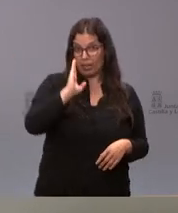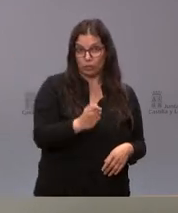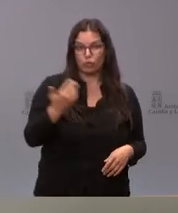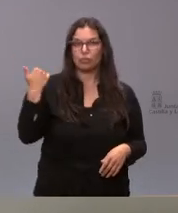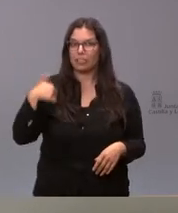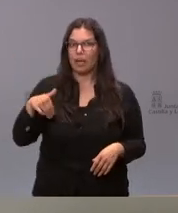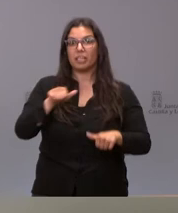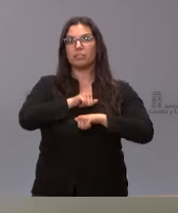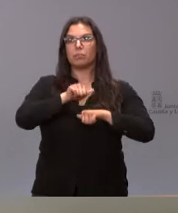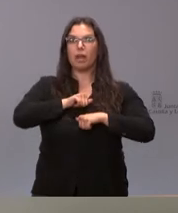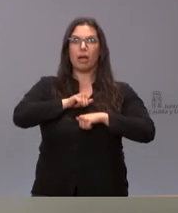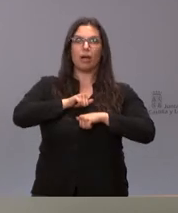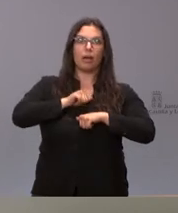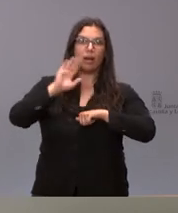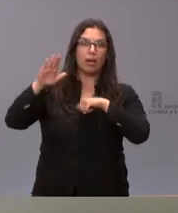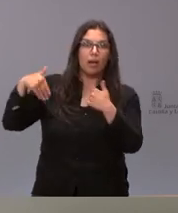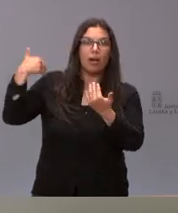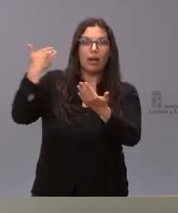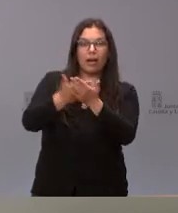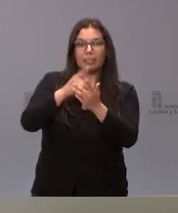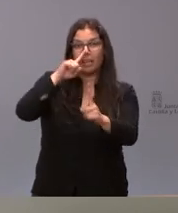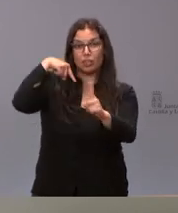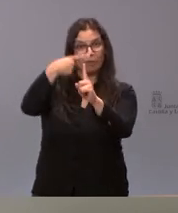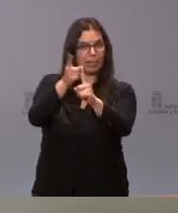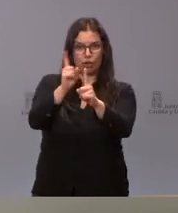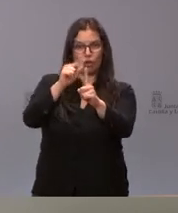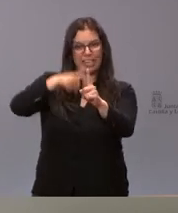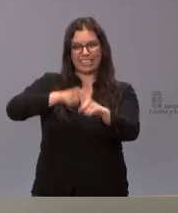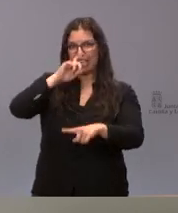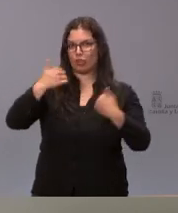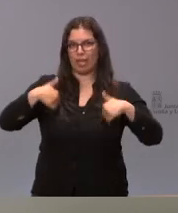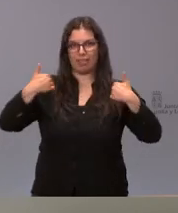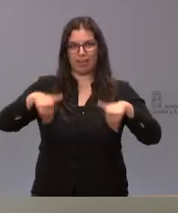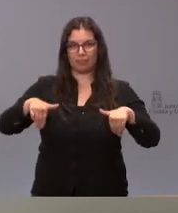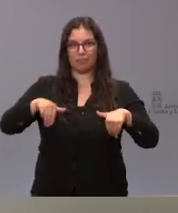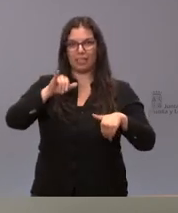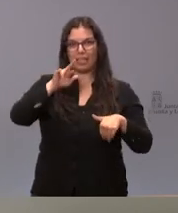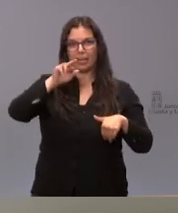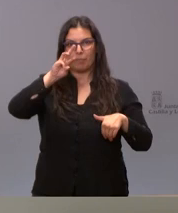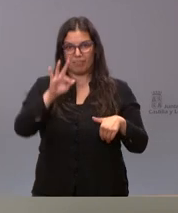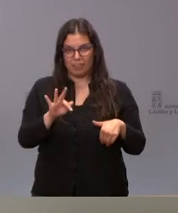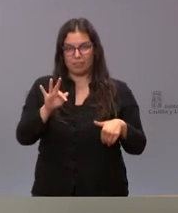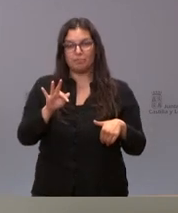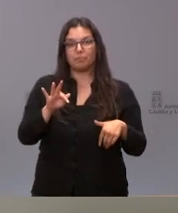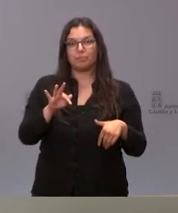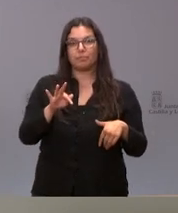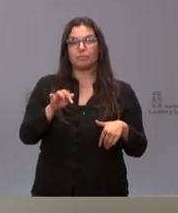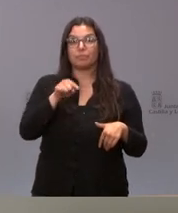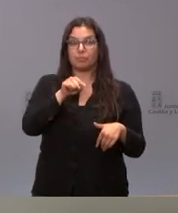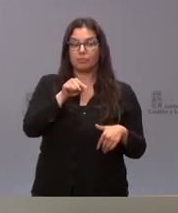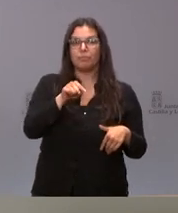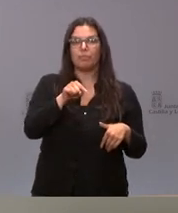no esperamos al IRPF del 23 sino al IRPF del año 22 y como les dije será una medida